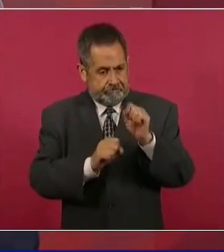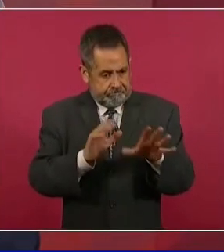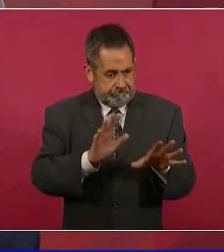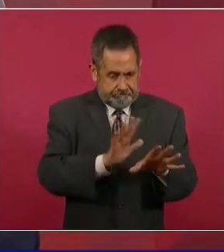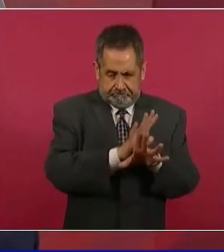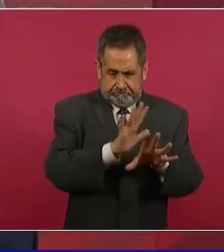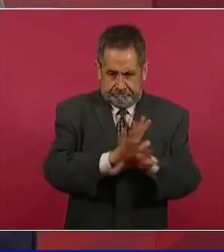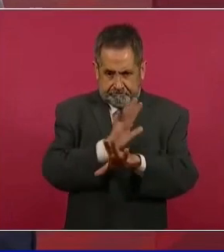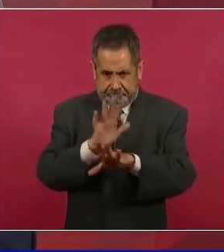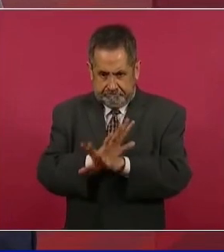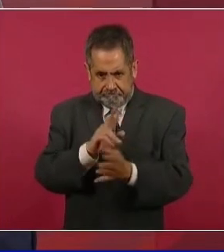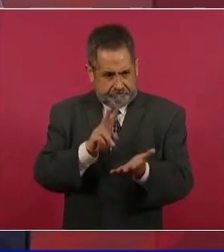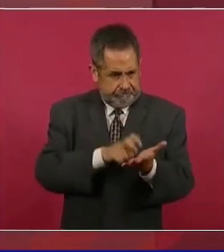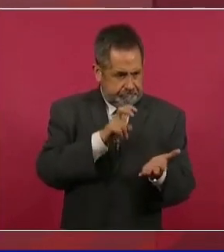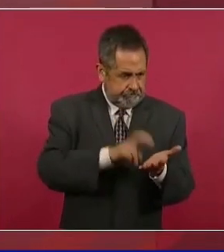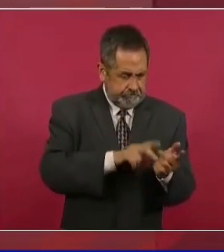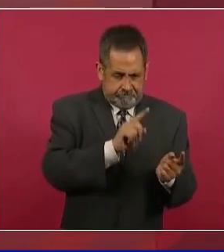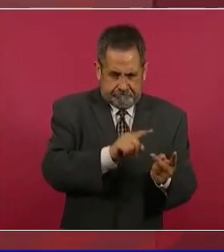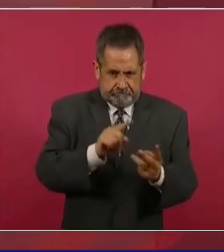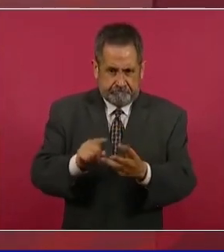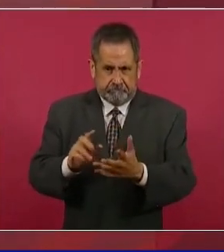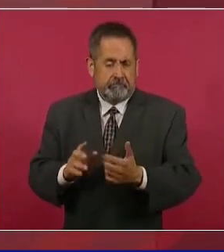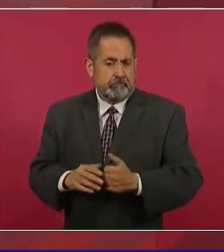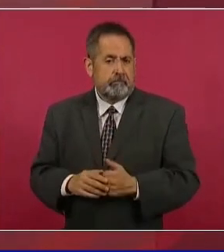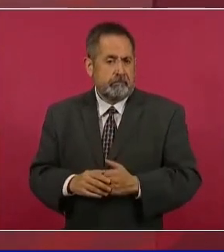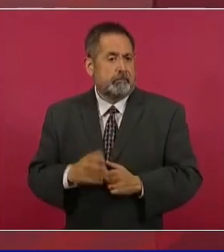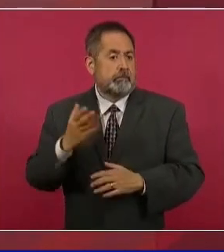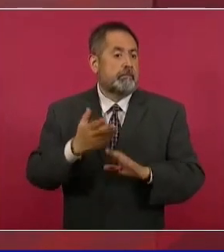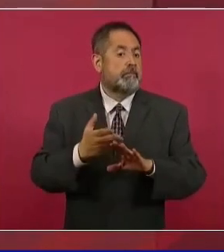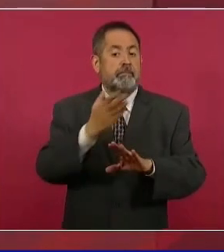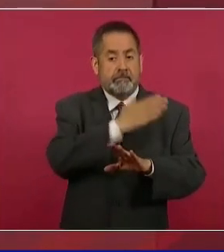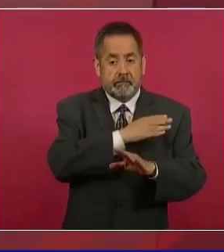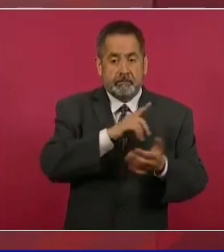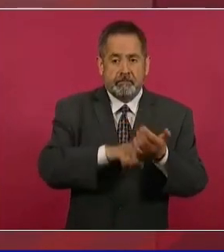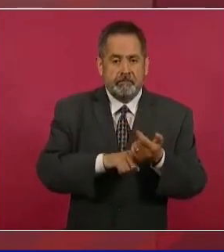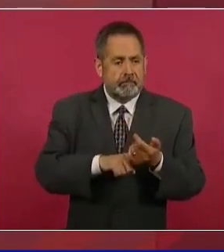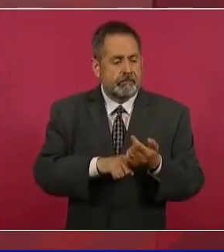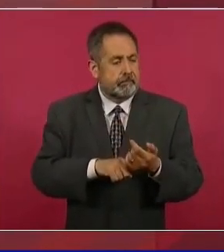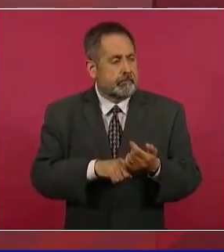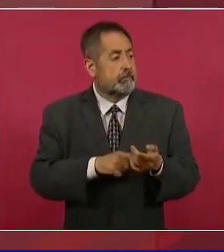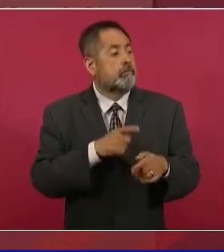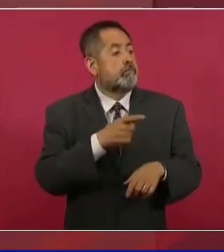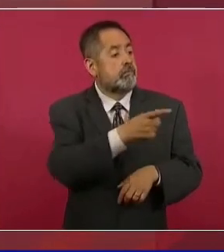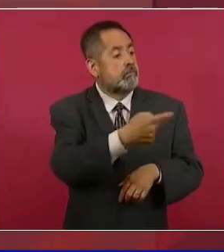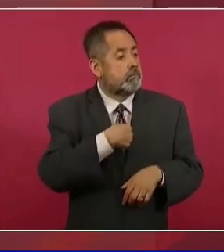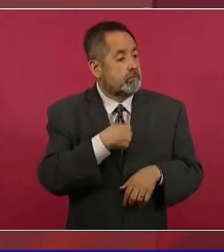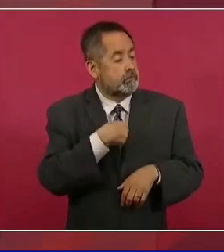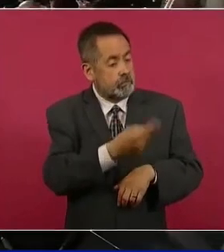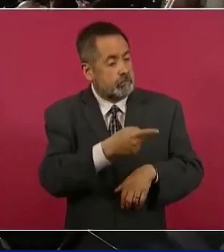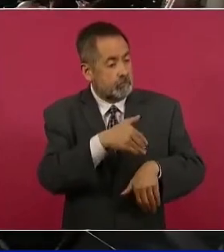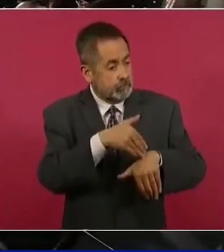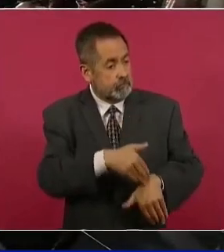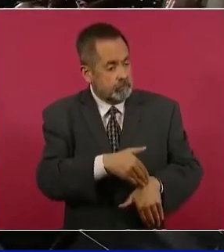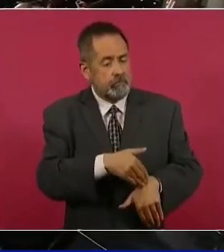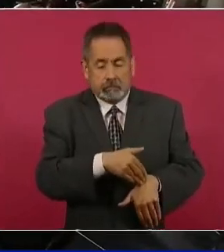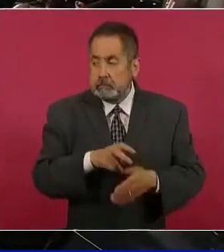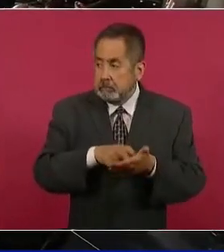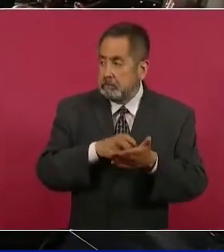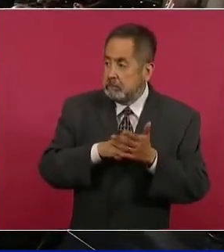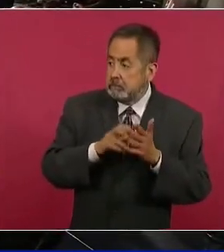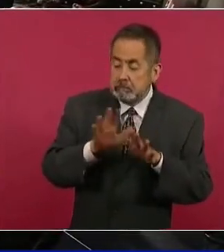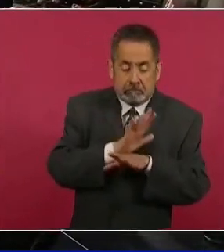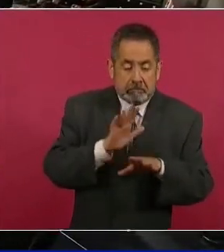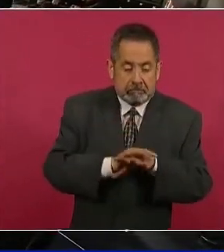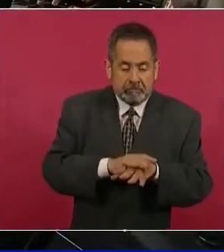llevaban ese propósito, ajustaron el marco legal para poder